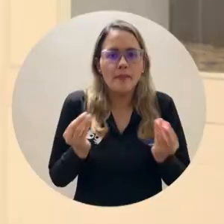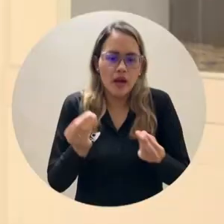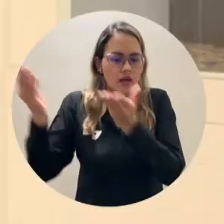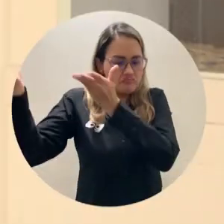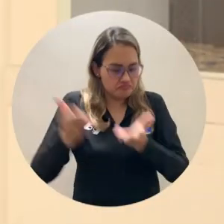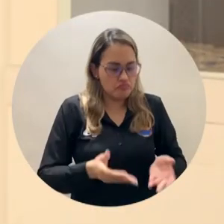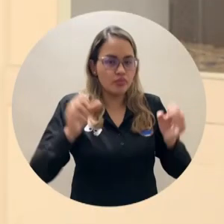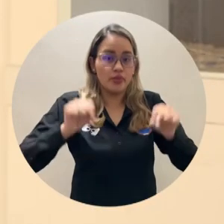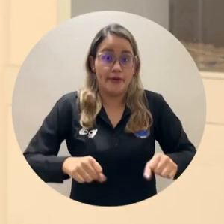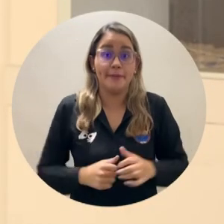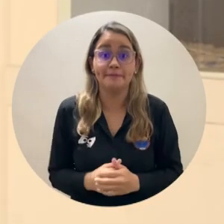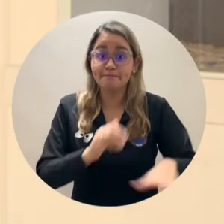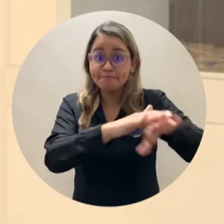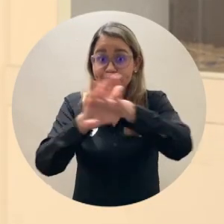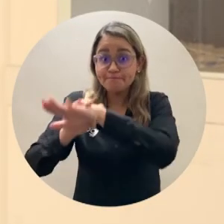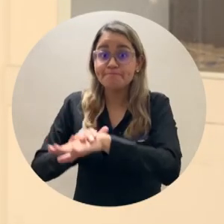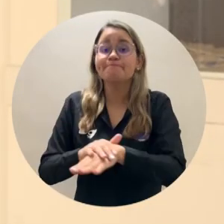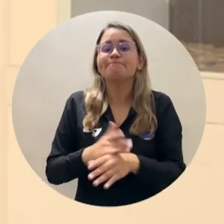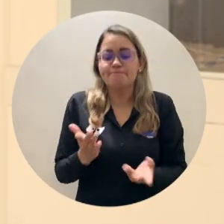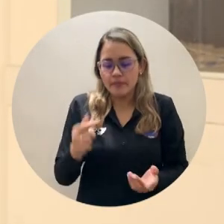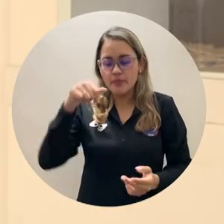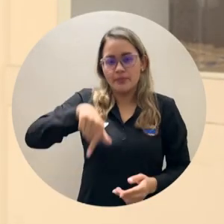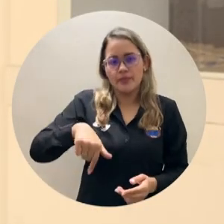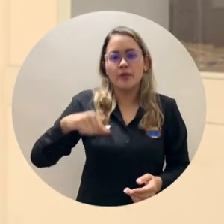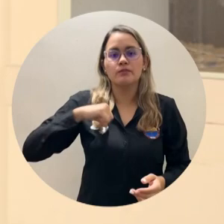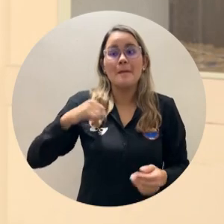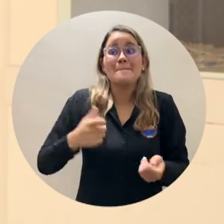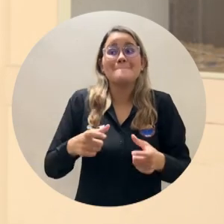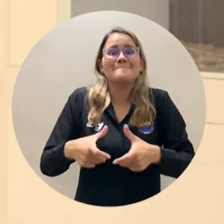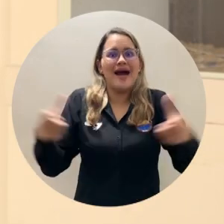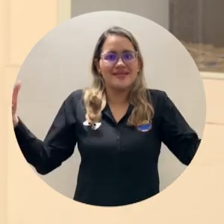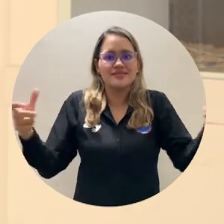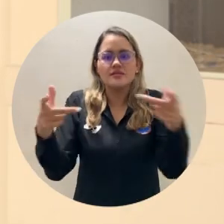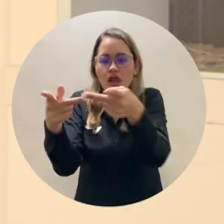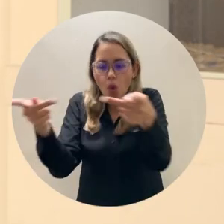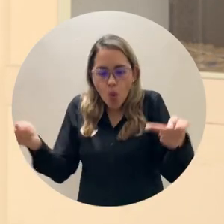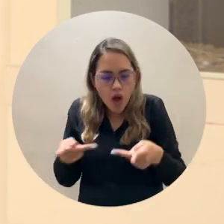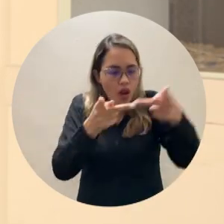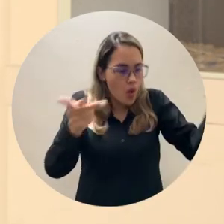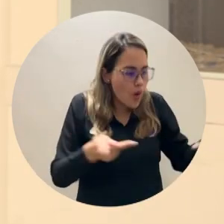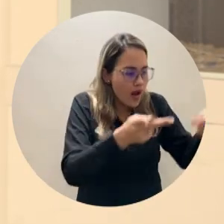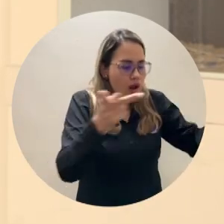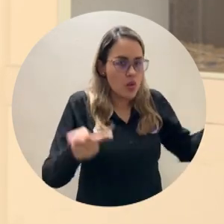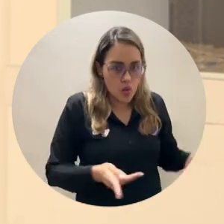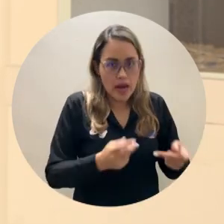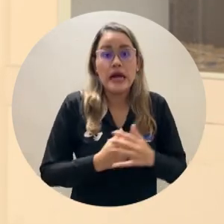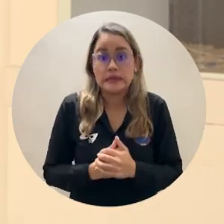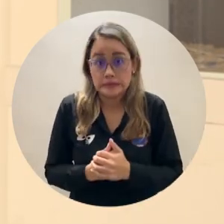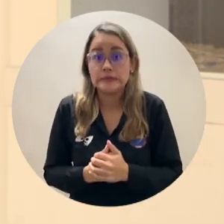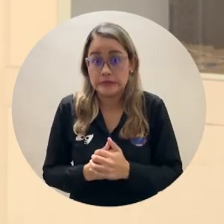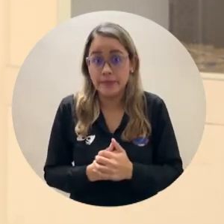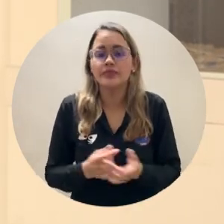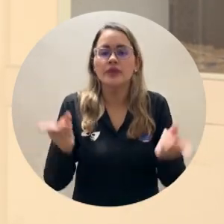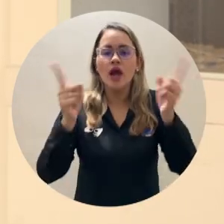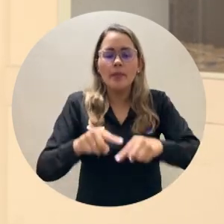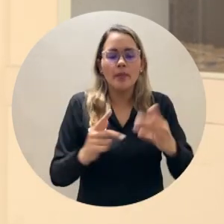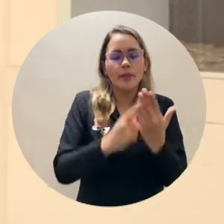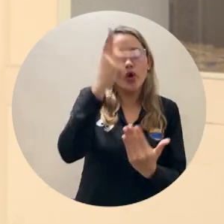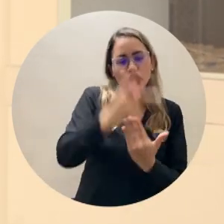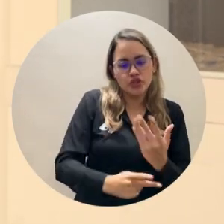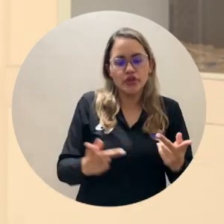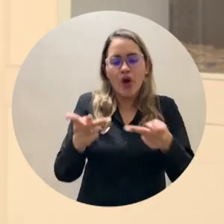Contamos con más infraestructuras, más espacios físicos, modernos. Están realizando un proyecto de aulas